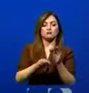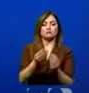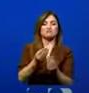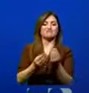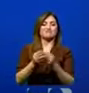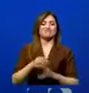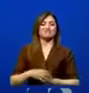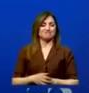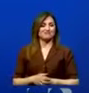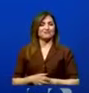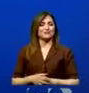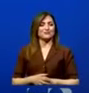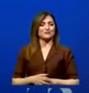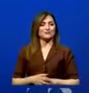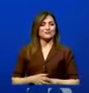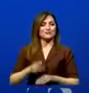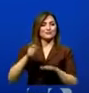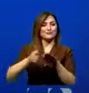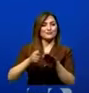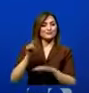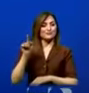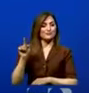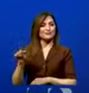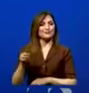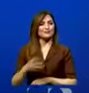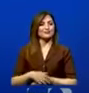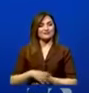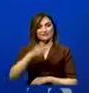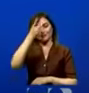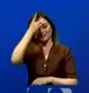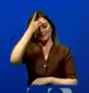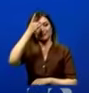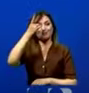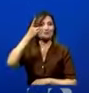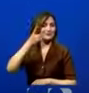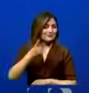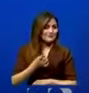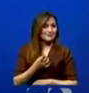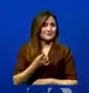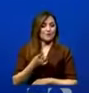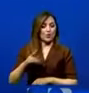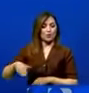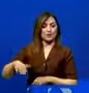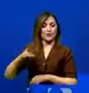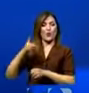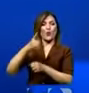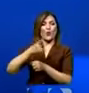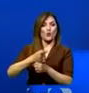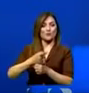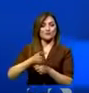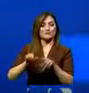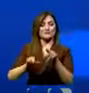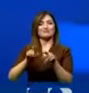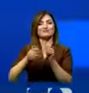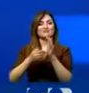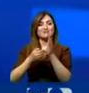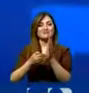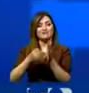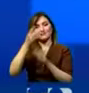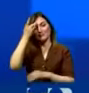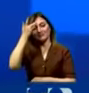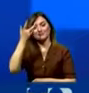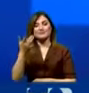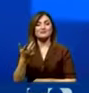incineración. El juez no es que toma la decisión o se retrasa en una orden, en muchos de los casos, porque